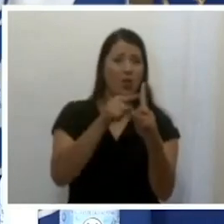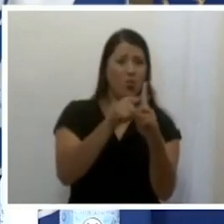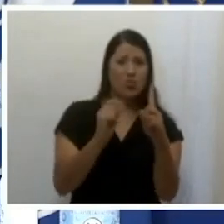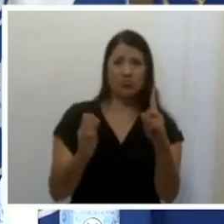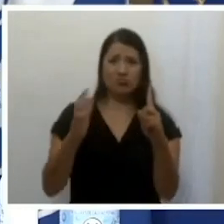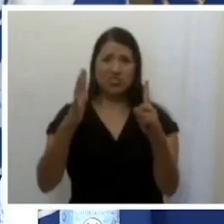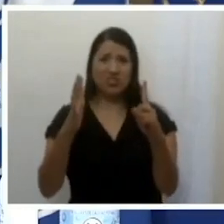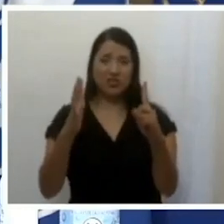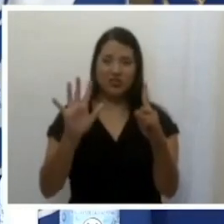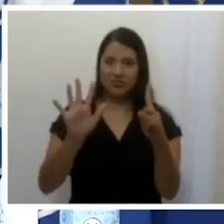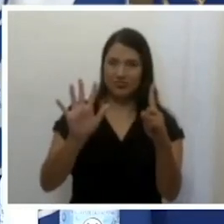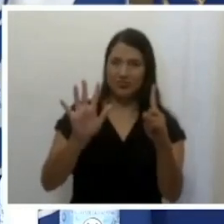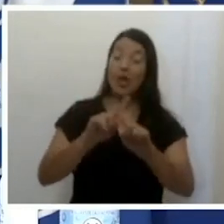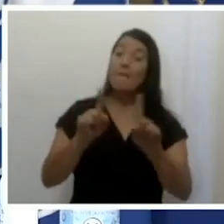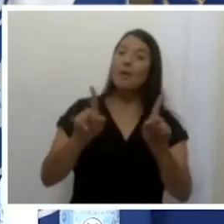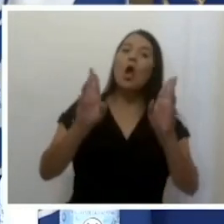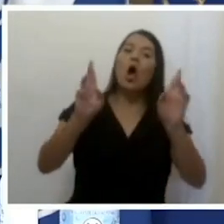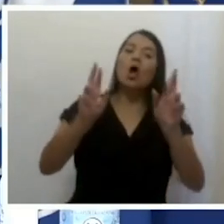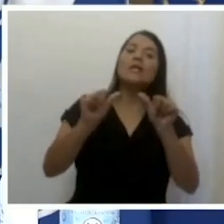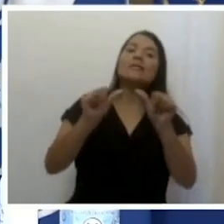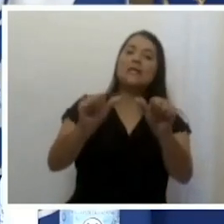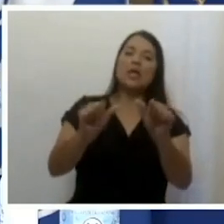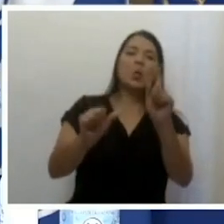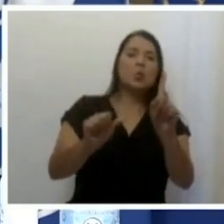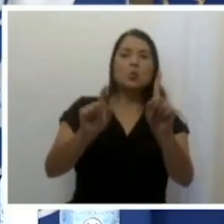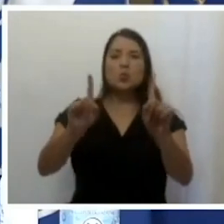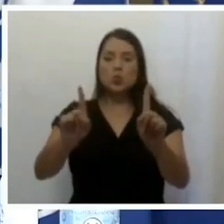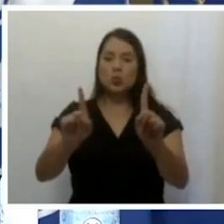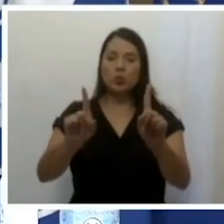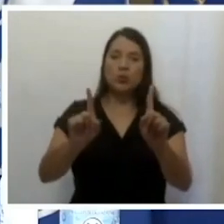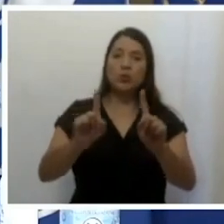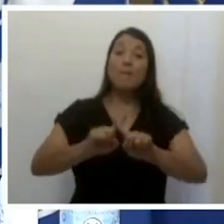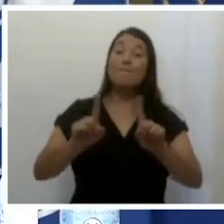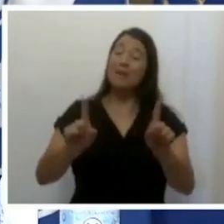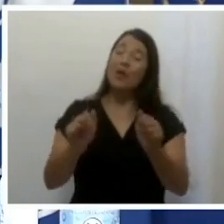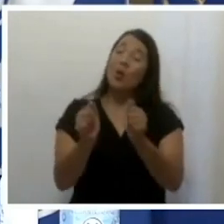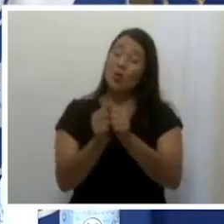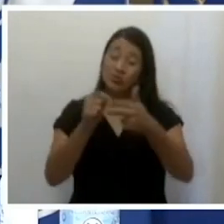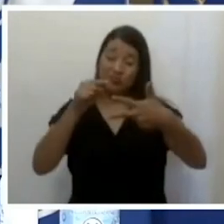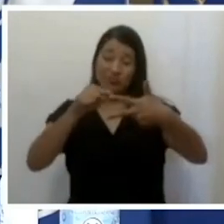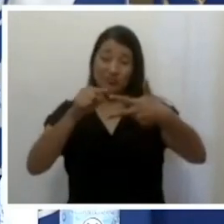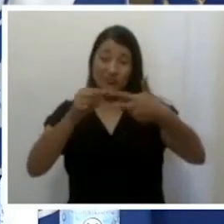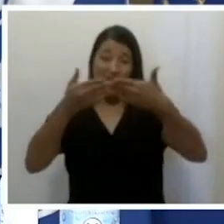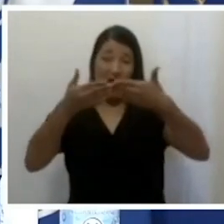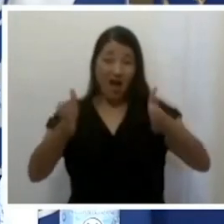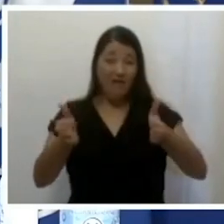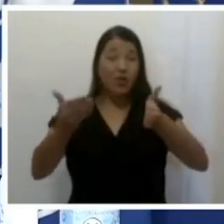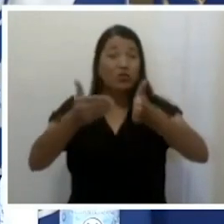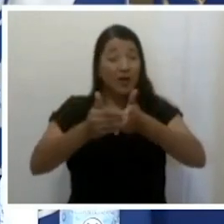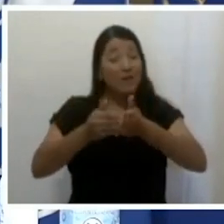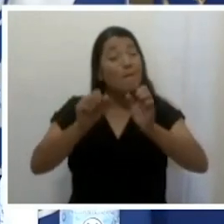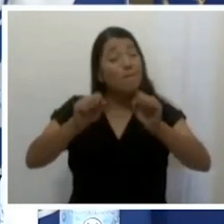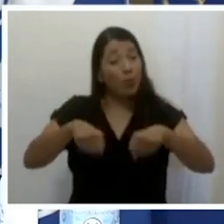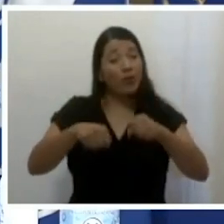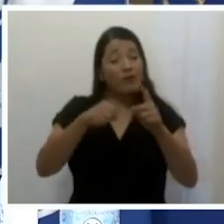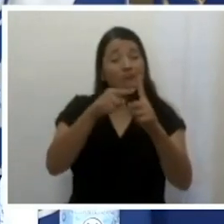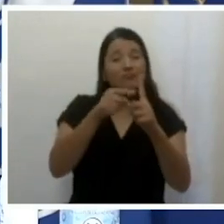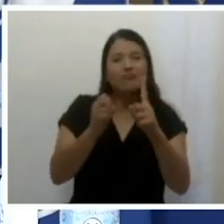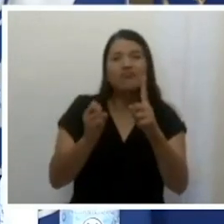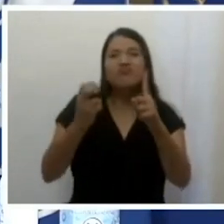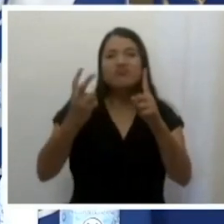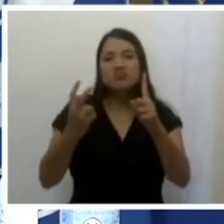mantuviera en uno. Pero con la apertura se puede prever que eso va a aumentar otra vez. Y para ponerlo en contexto también,